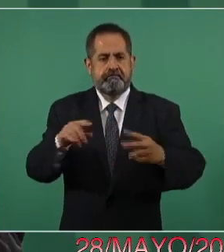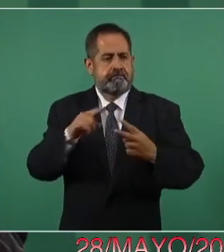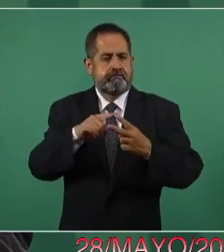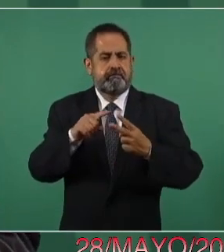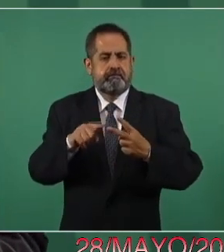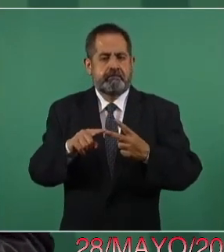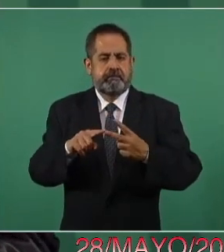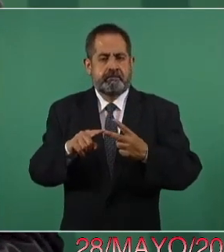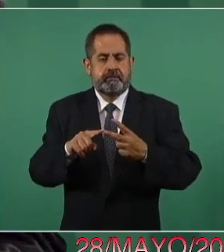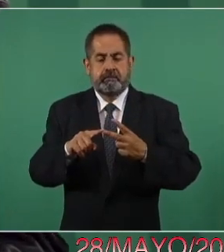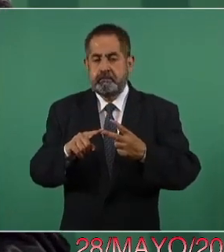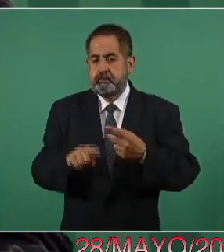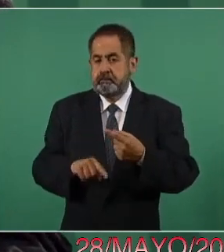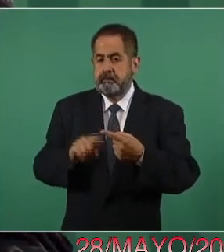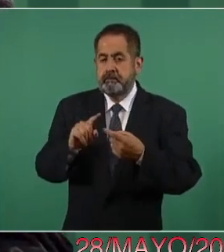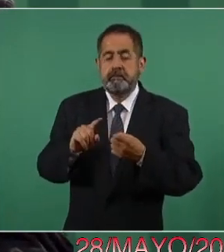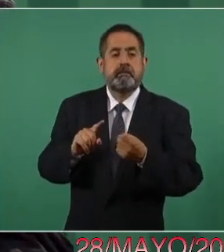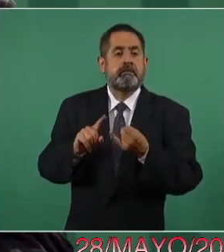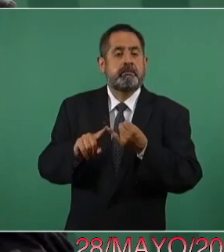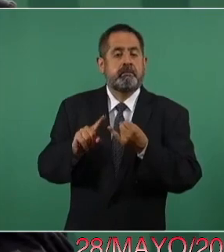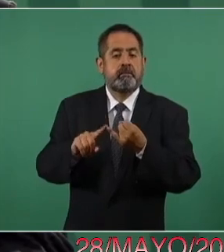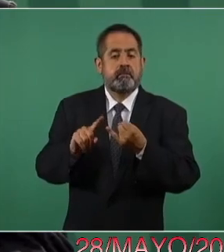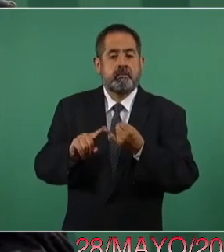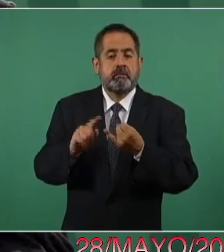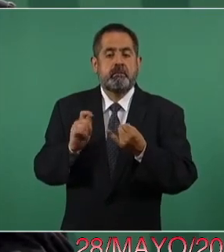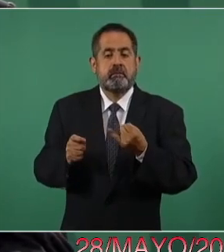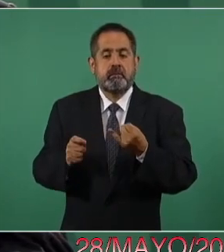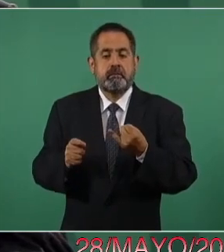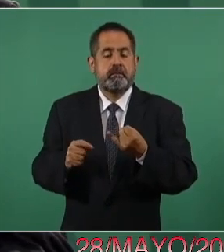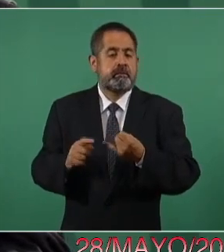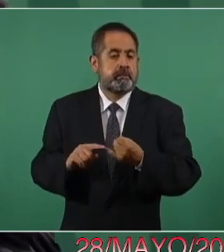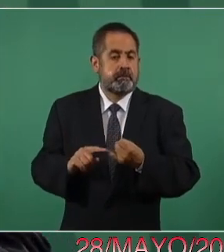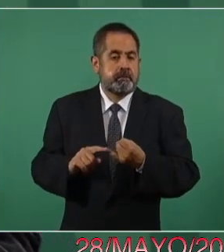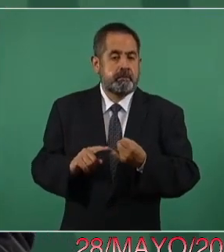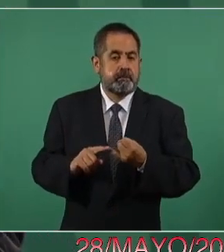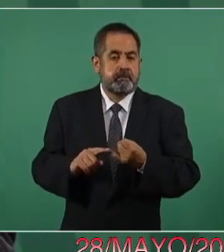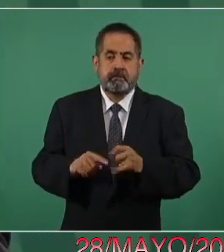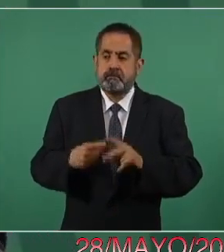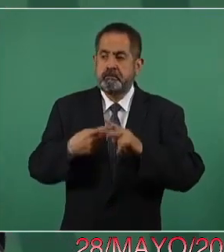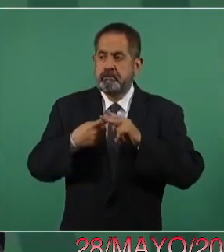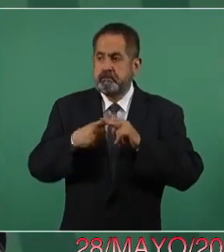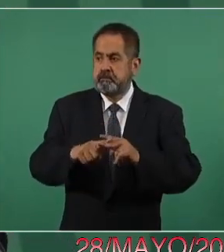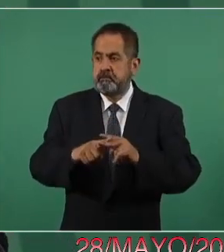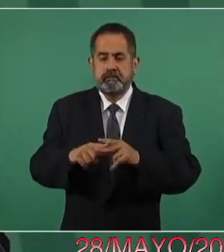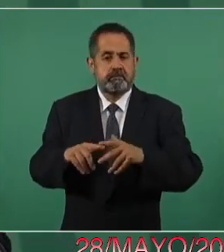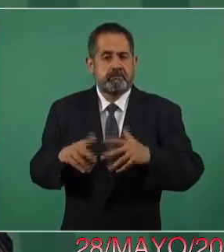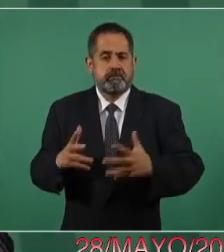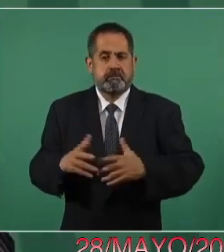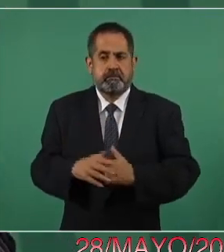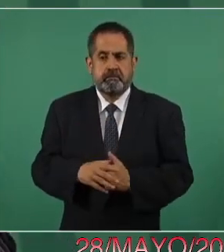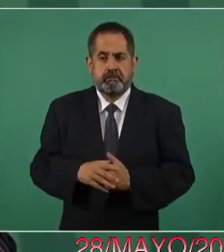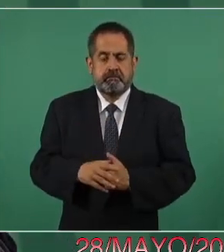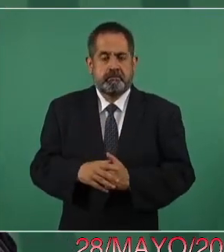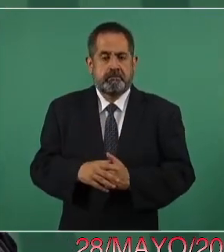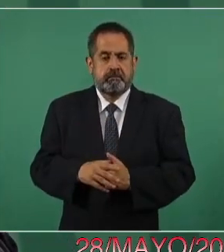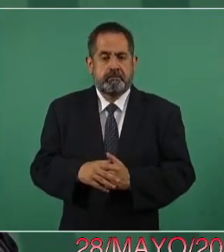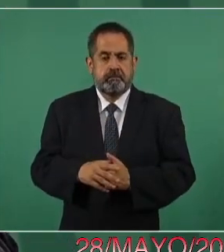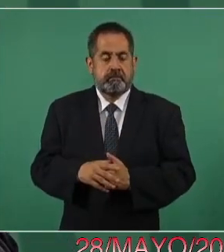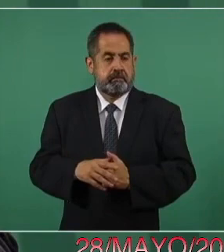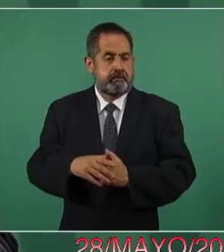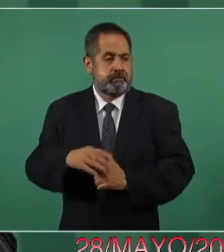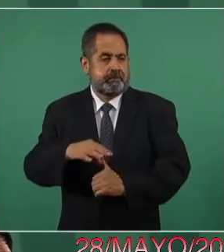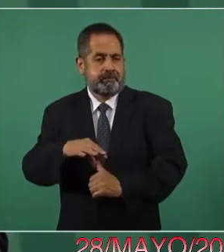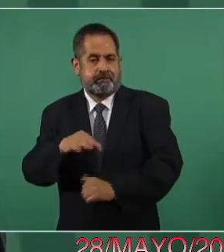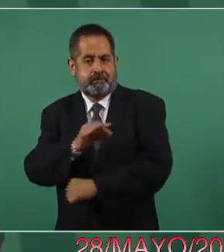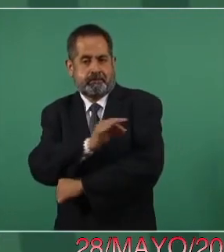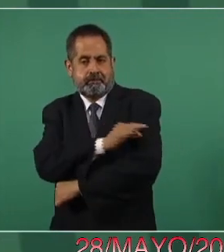Uno tiene que ver con el inicio de la vacunación